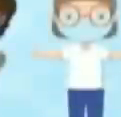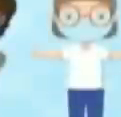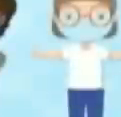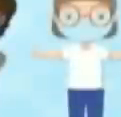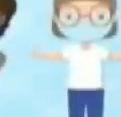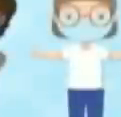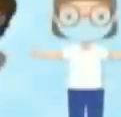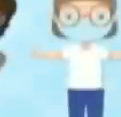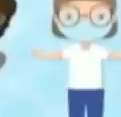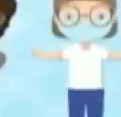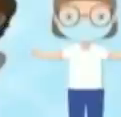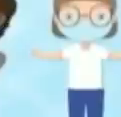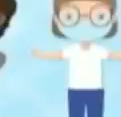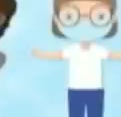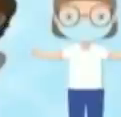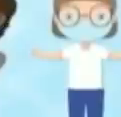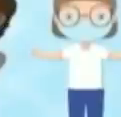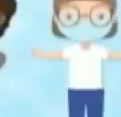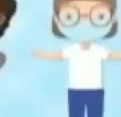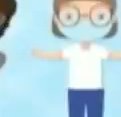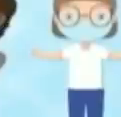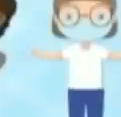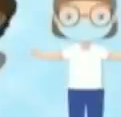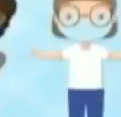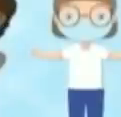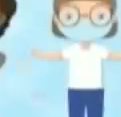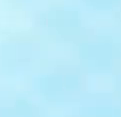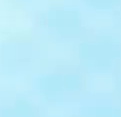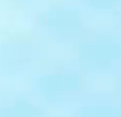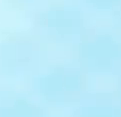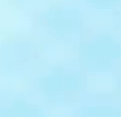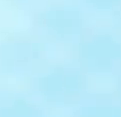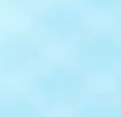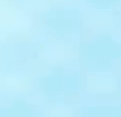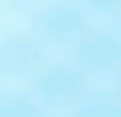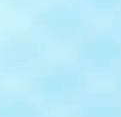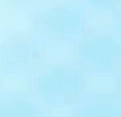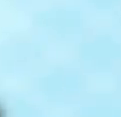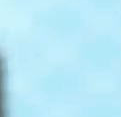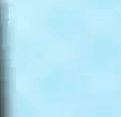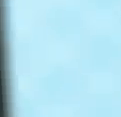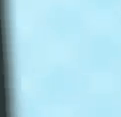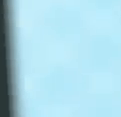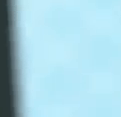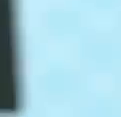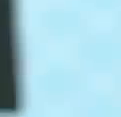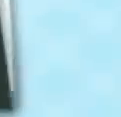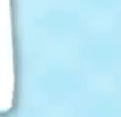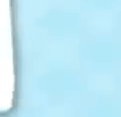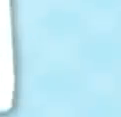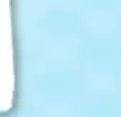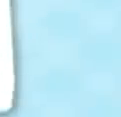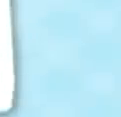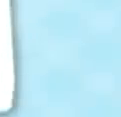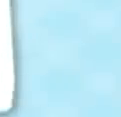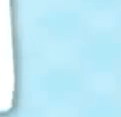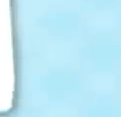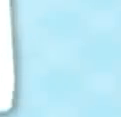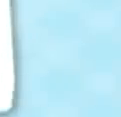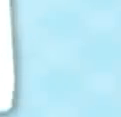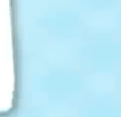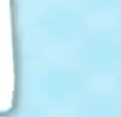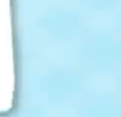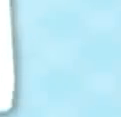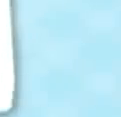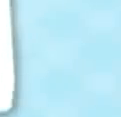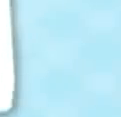tus compañeros Si todos colaboramos Podemos romper Las cadenas del virus ¿Sabes cómo hacerlo? Es muy sencillo Te